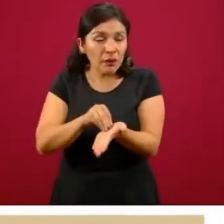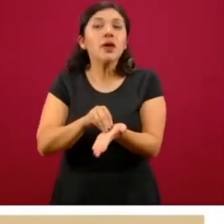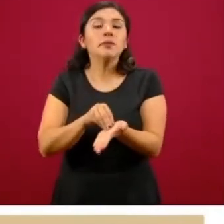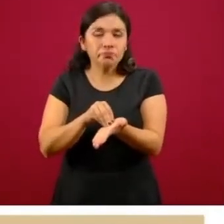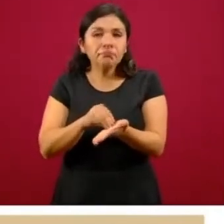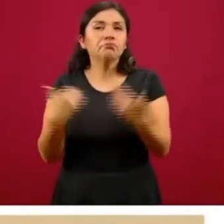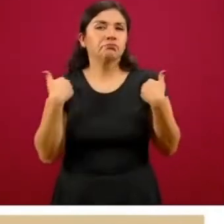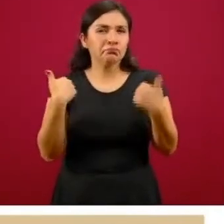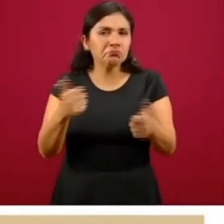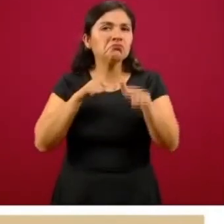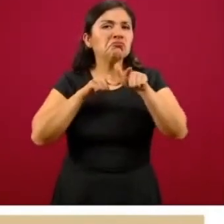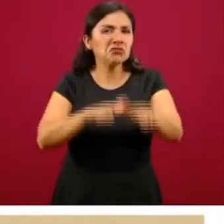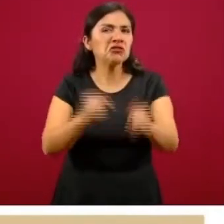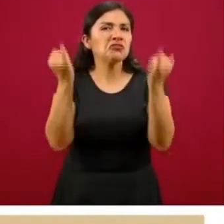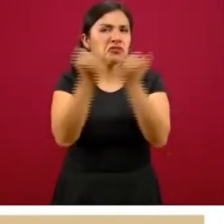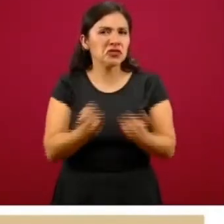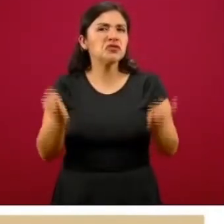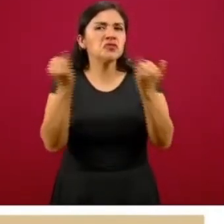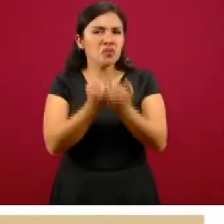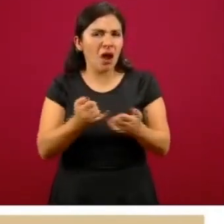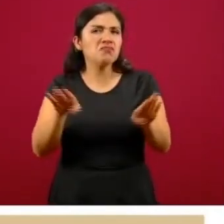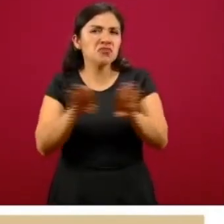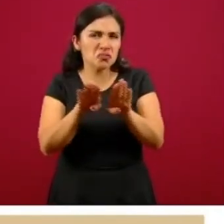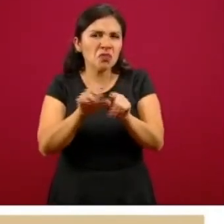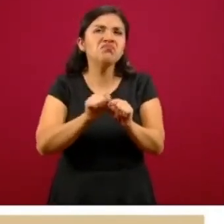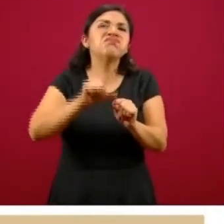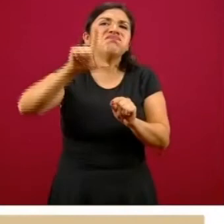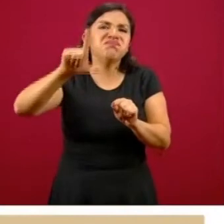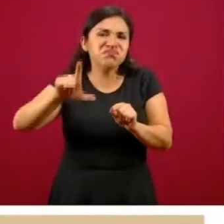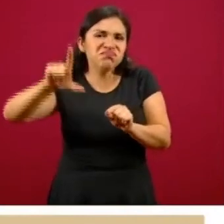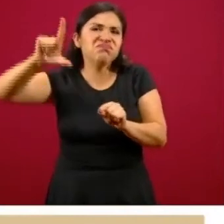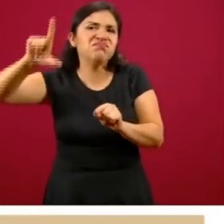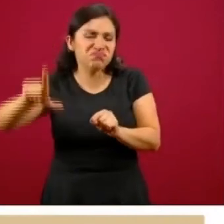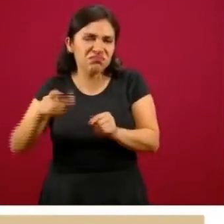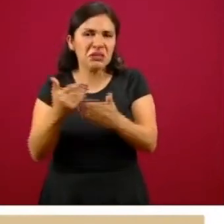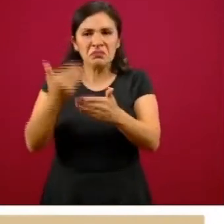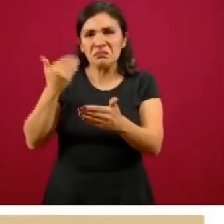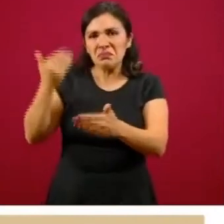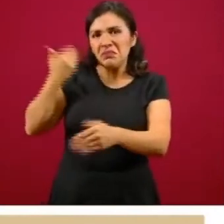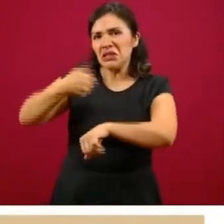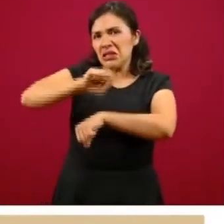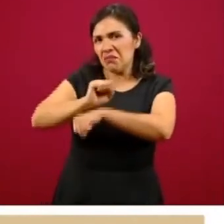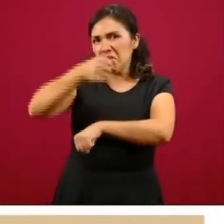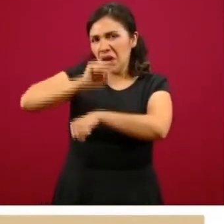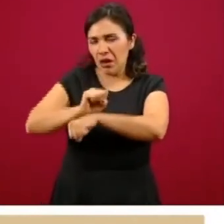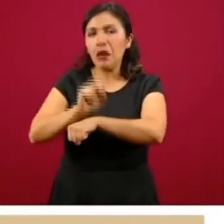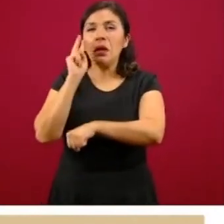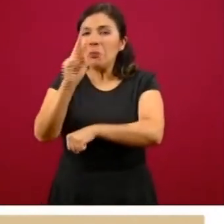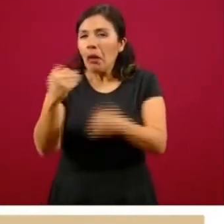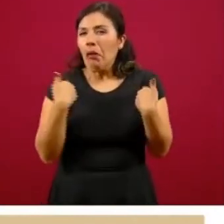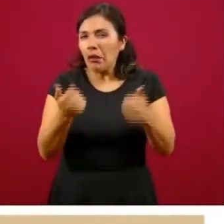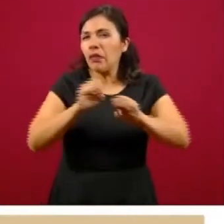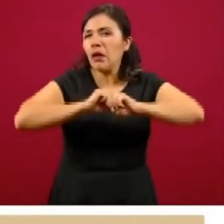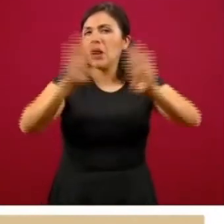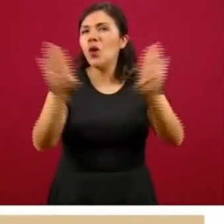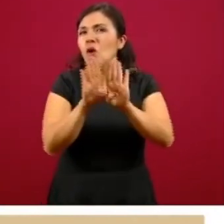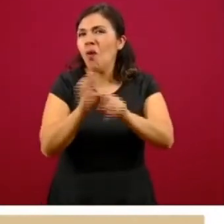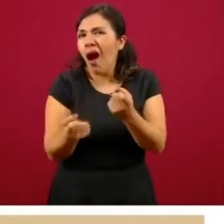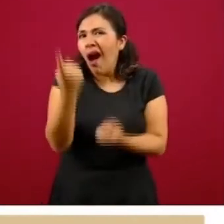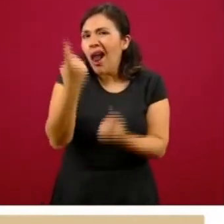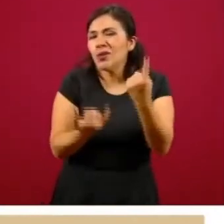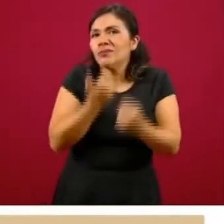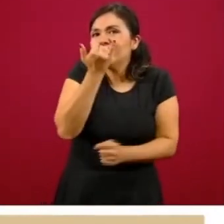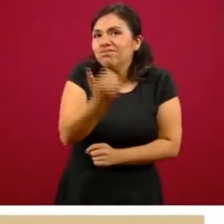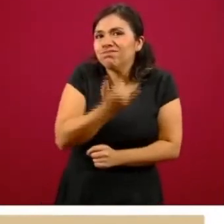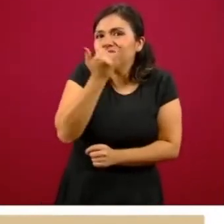tendencia, se mantiene prácticamente similar, ascendente, que en las últimas semanas y aquí podemos ver más claramente cómo los casos sospechosos